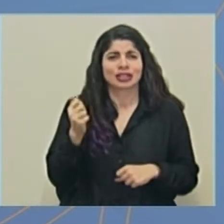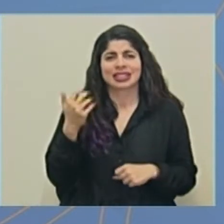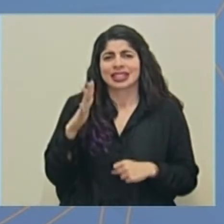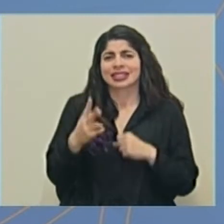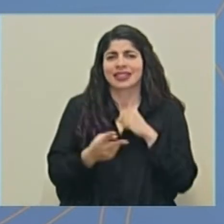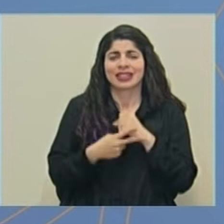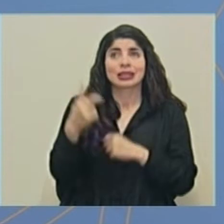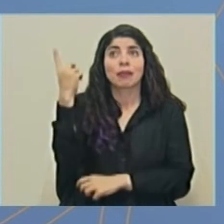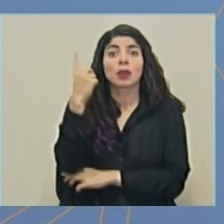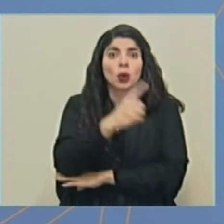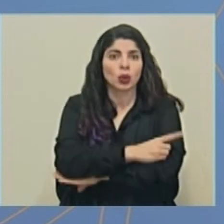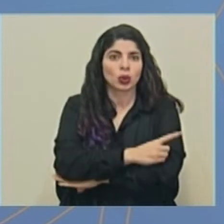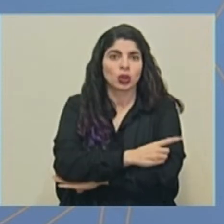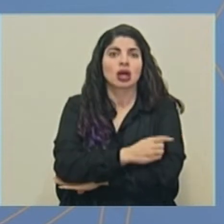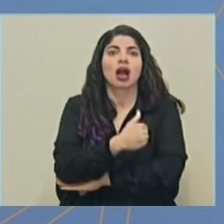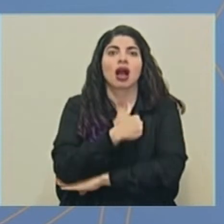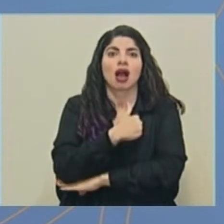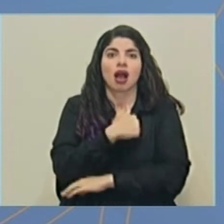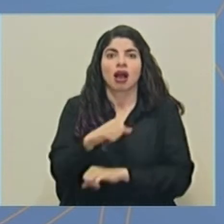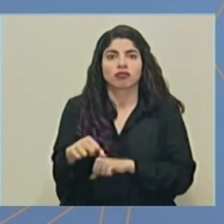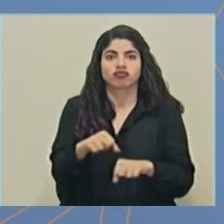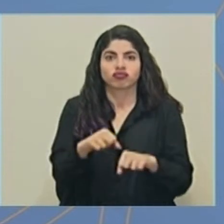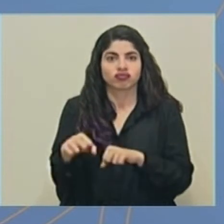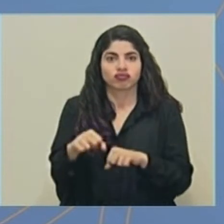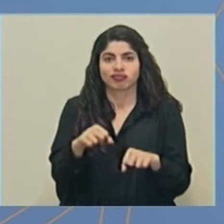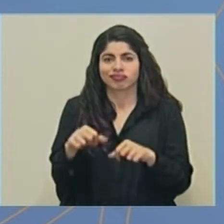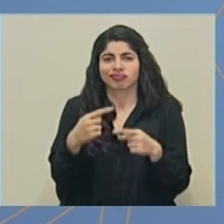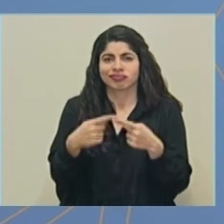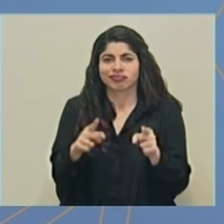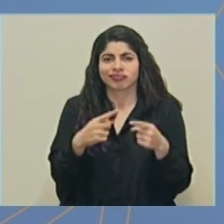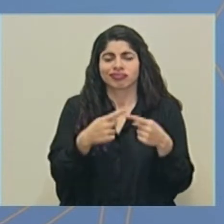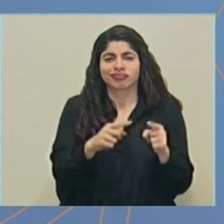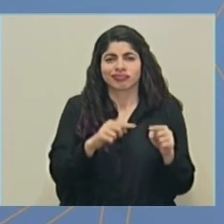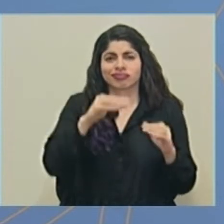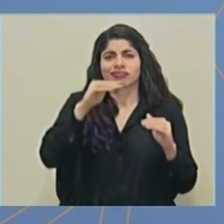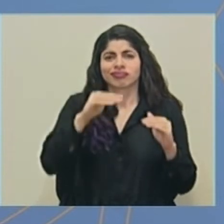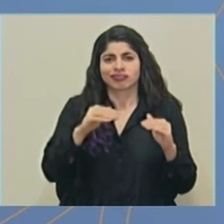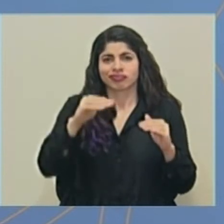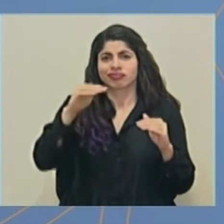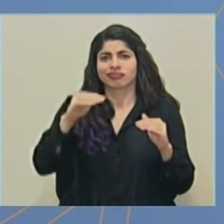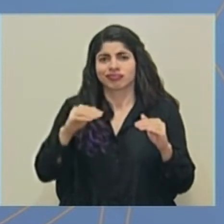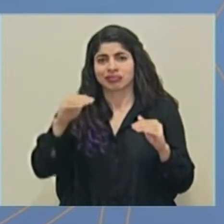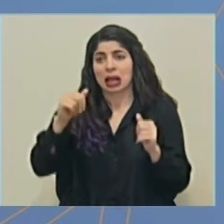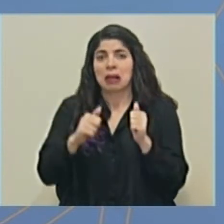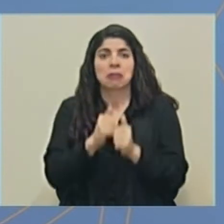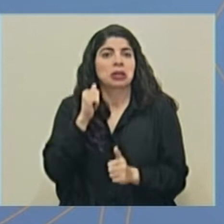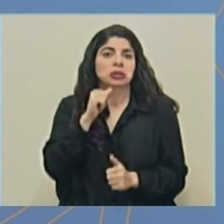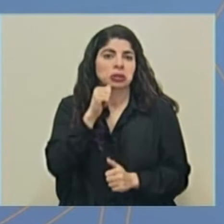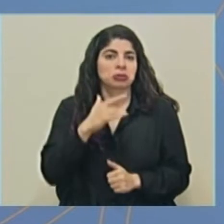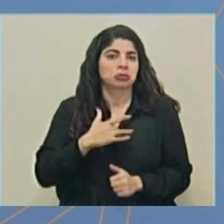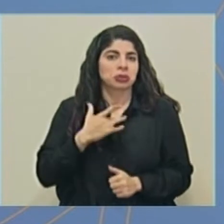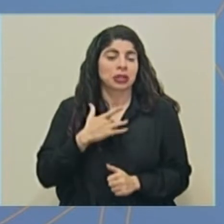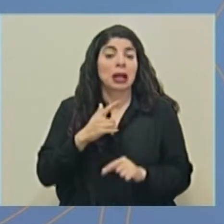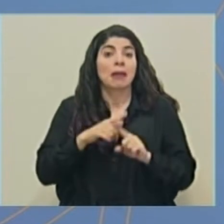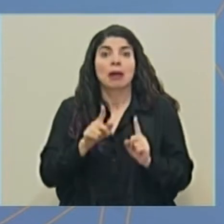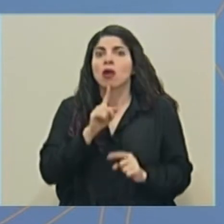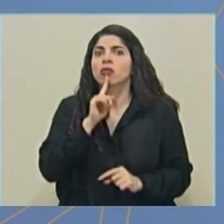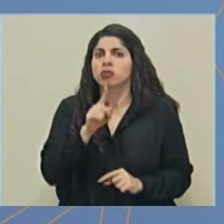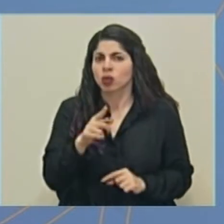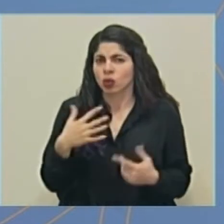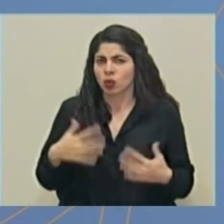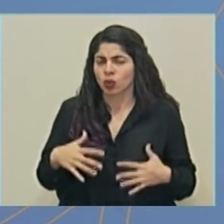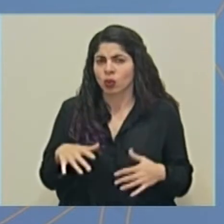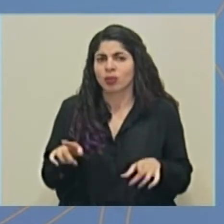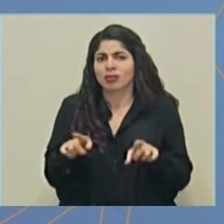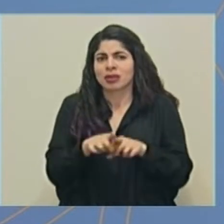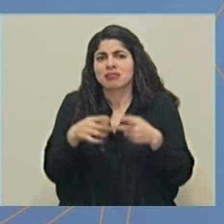día tenemos eventos sísmicos de diferentes magnitudes, la mayoría no los percibimos, pero realmente estamos